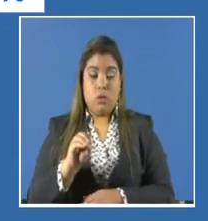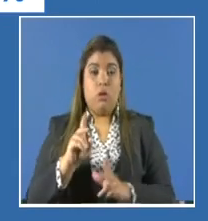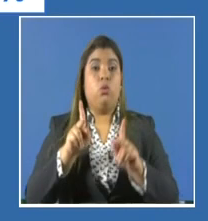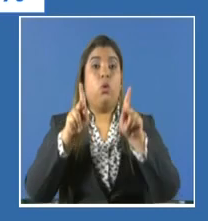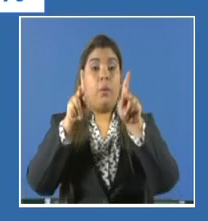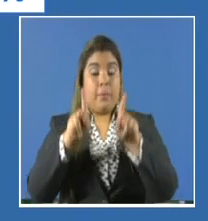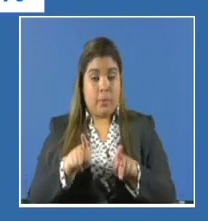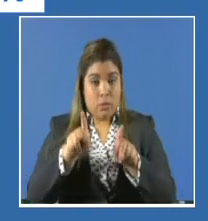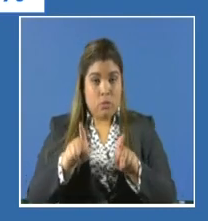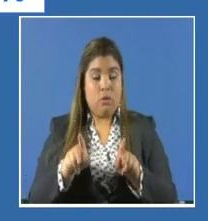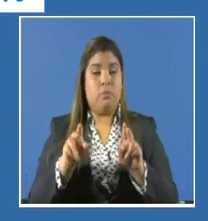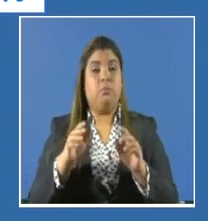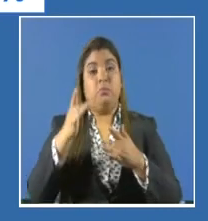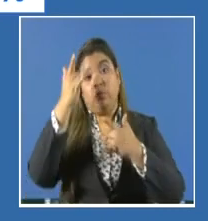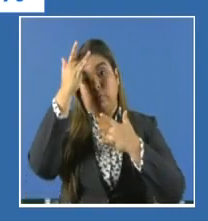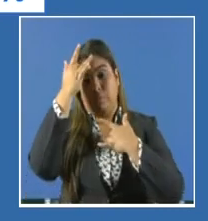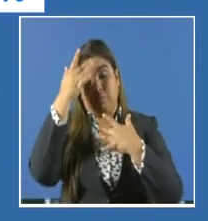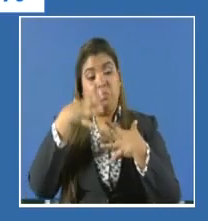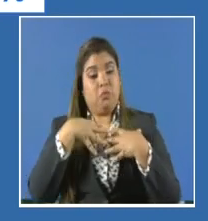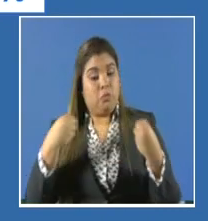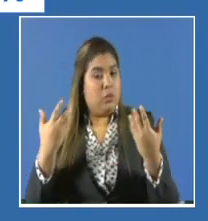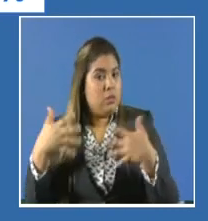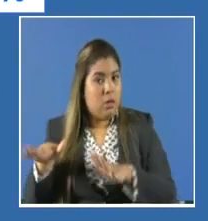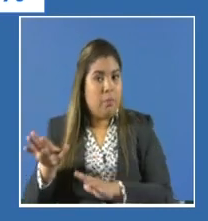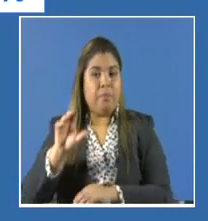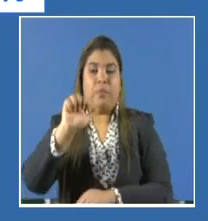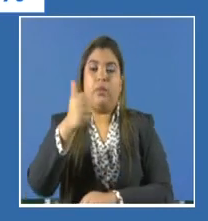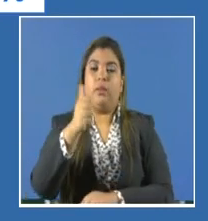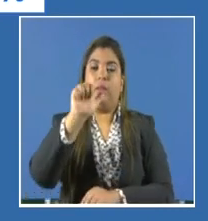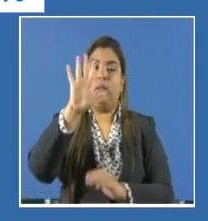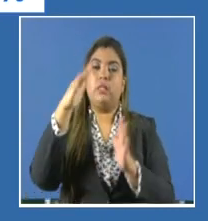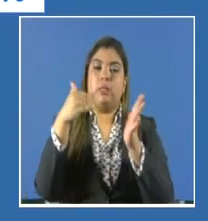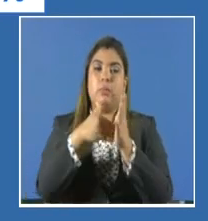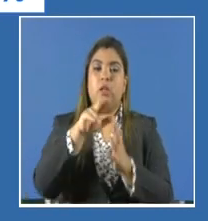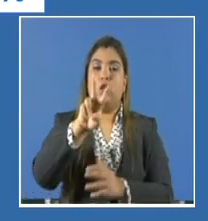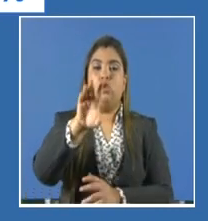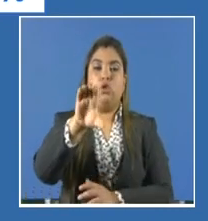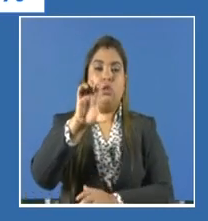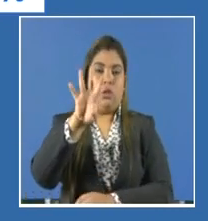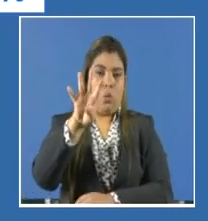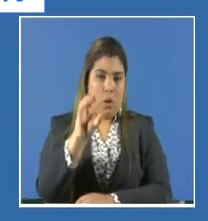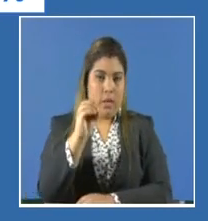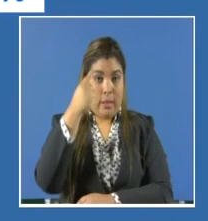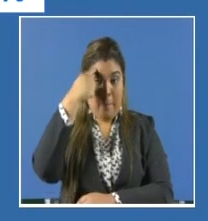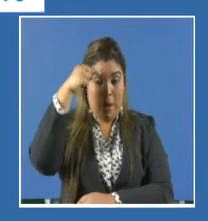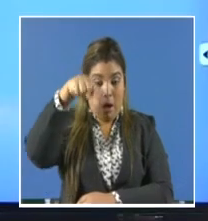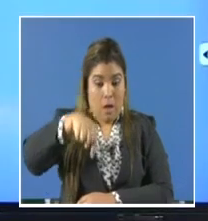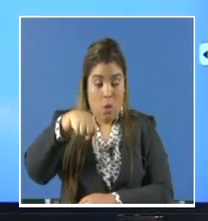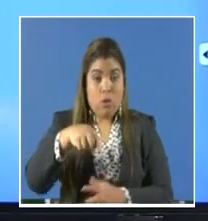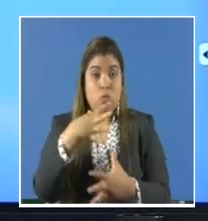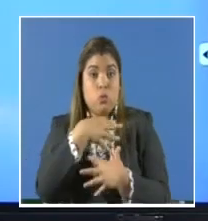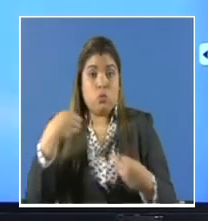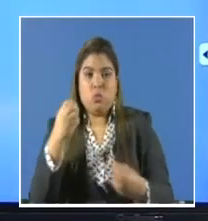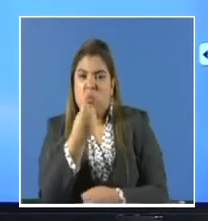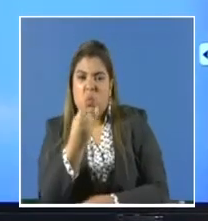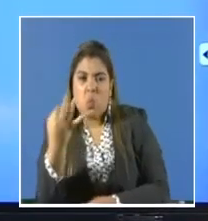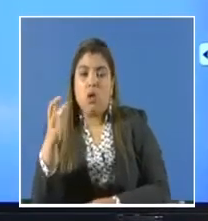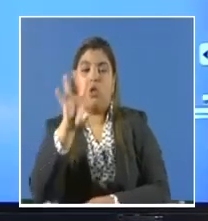total de sus casos recuperados, 15.240. Para hoy, nuevos recuperados,